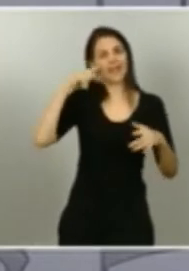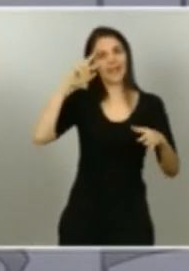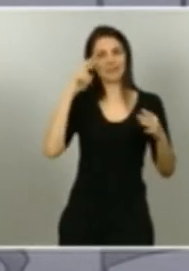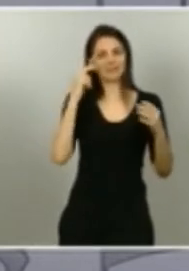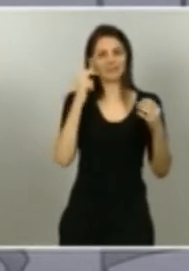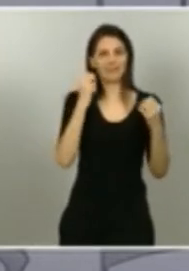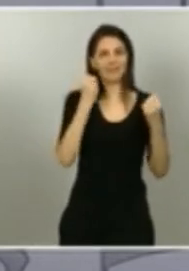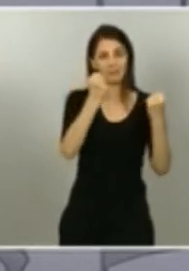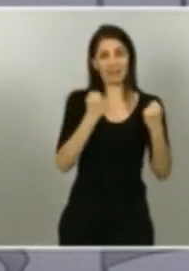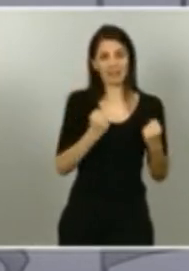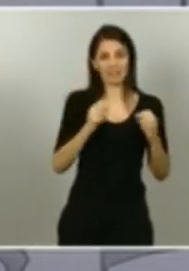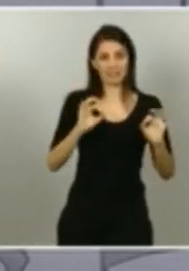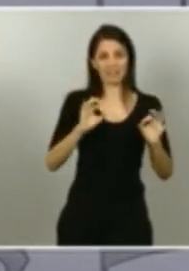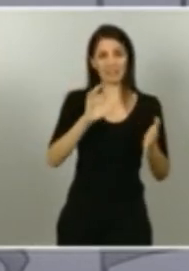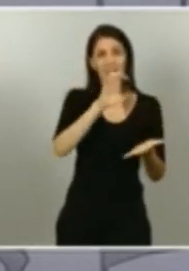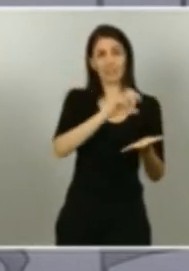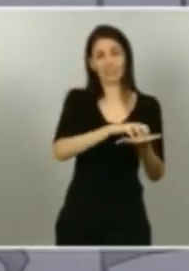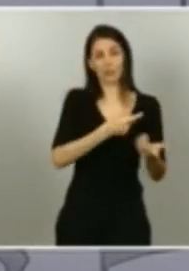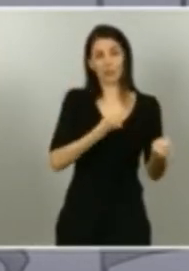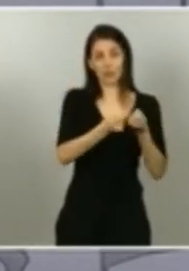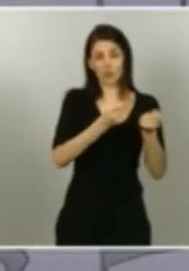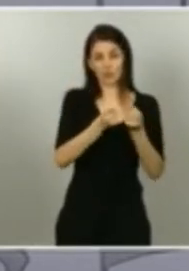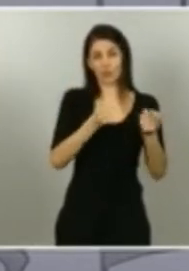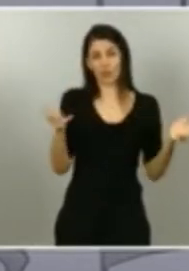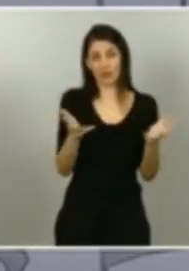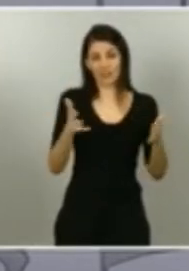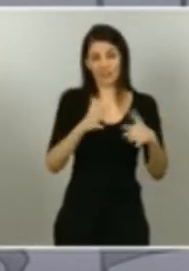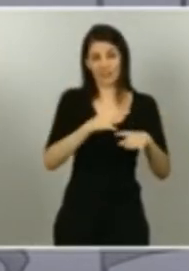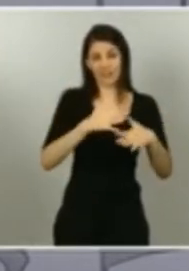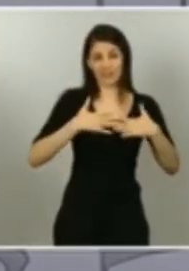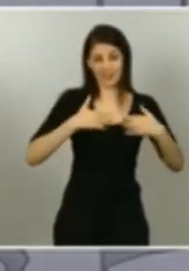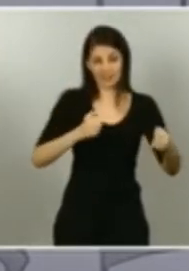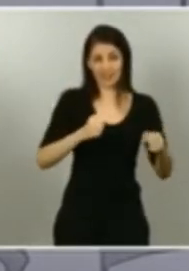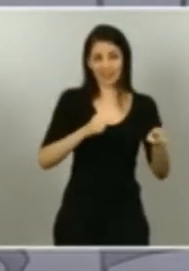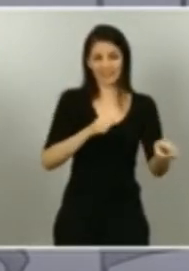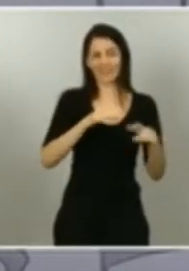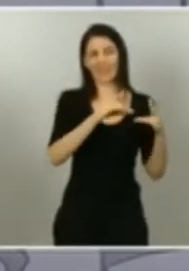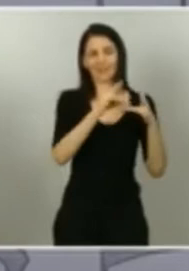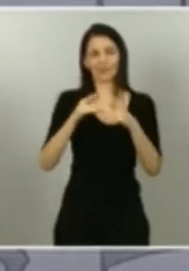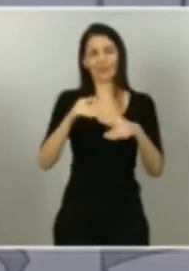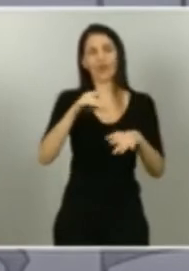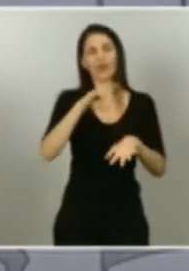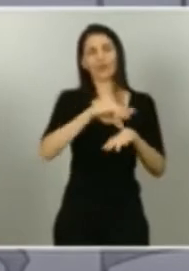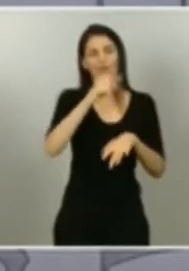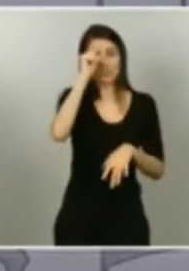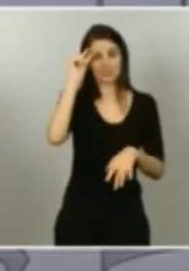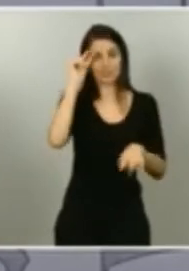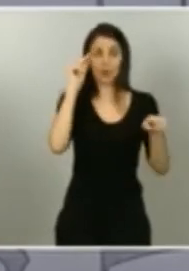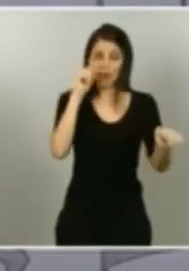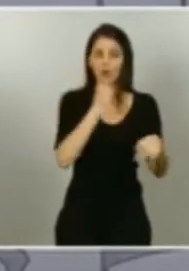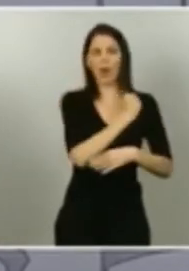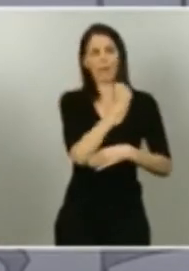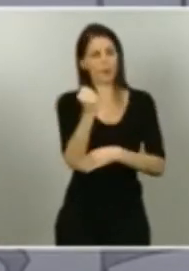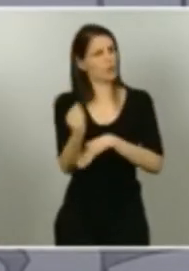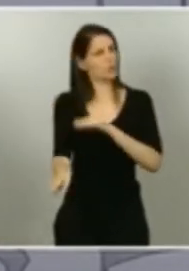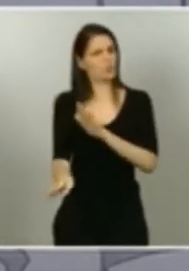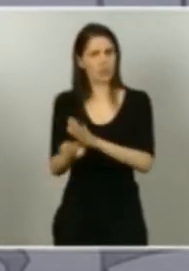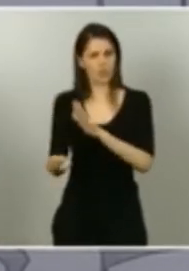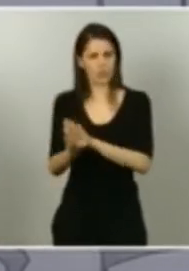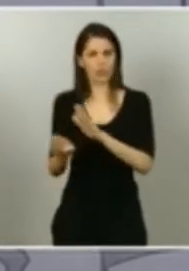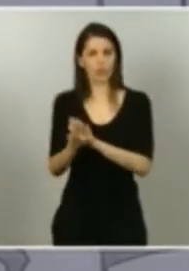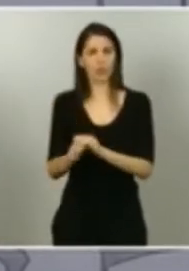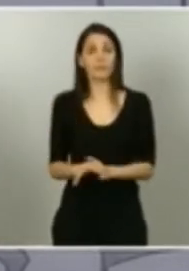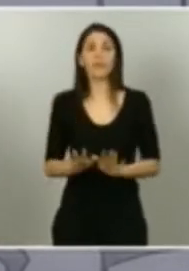Coordinación de Emergencias Sanitarias que dirige brillantemente el doctor Simón. Pero la capacidad de decisión, y esto es lo que me parece